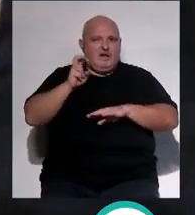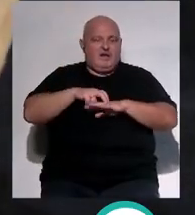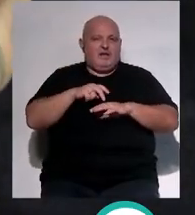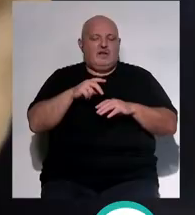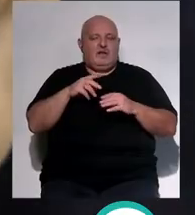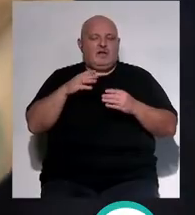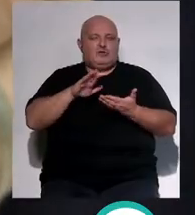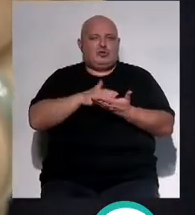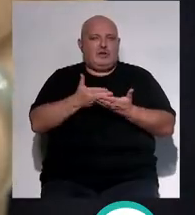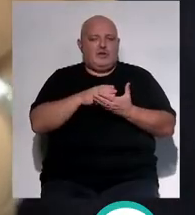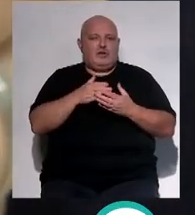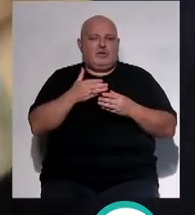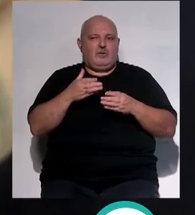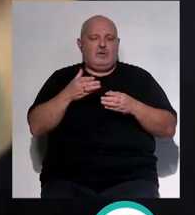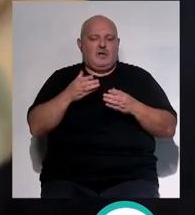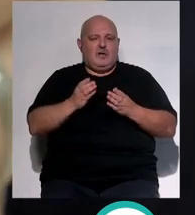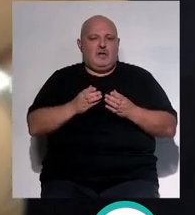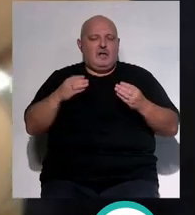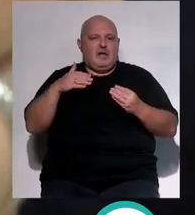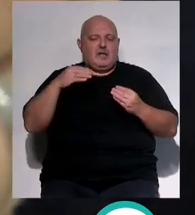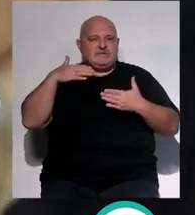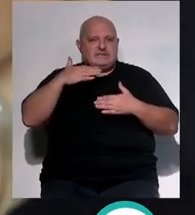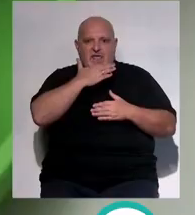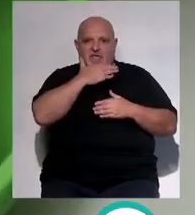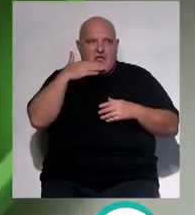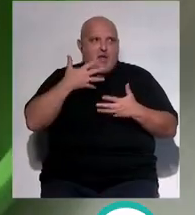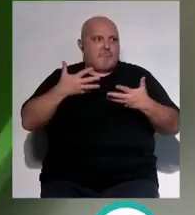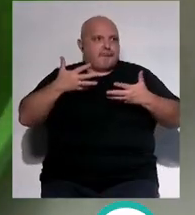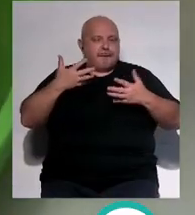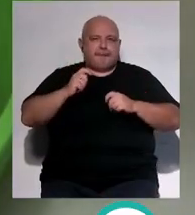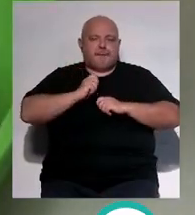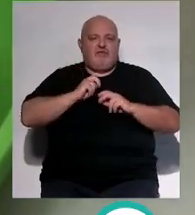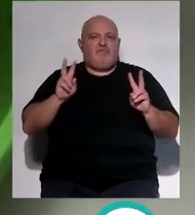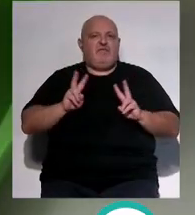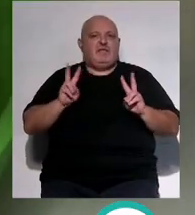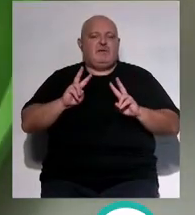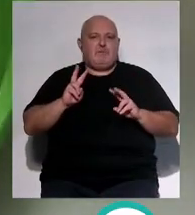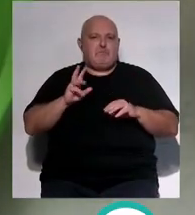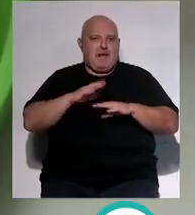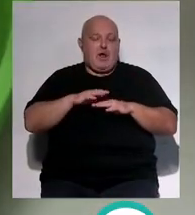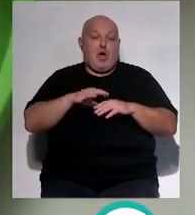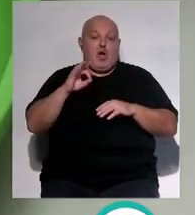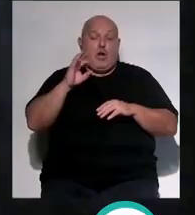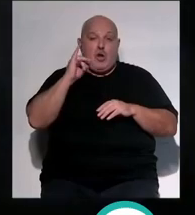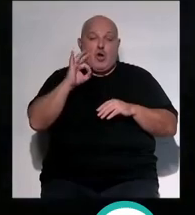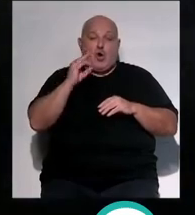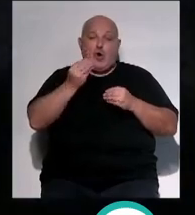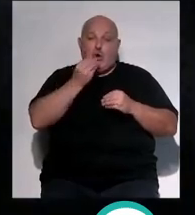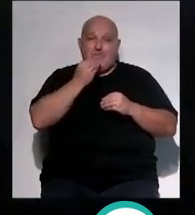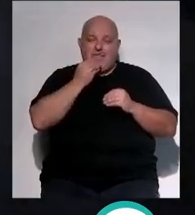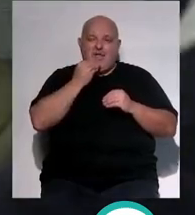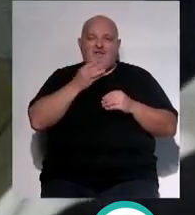acompañar esa tostada con un bol de una sandía cortada creo que te aporta las vitaminas los minerales ojo comida